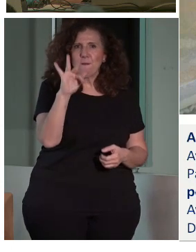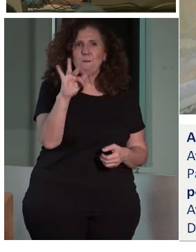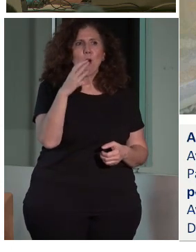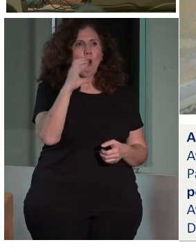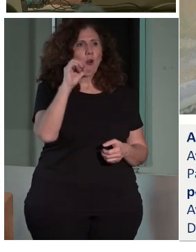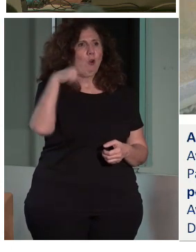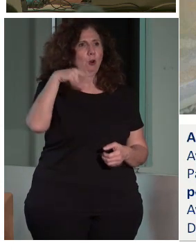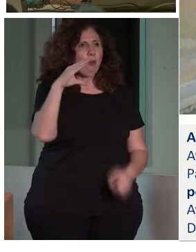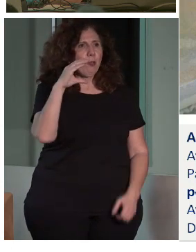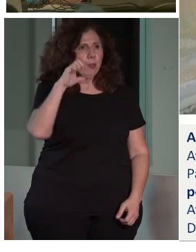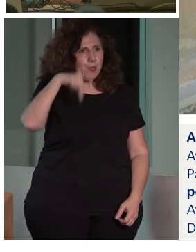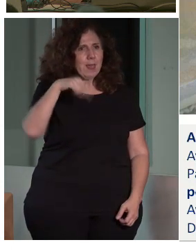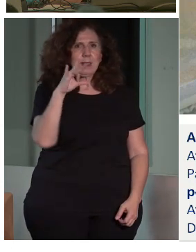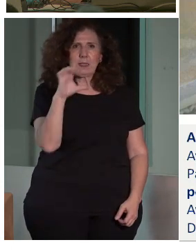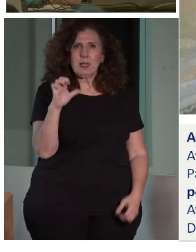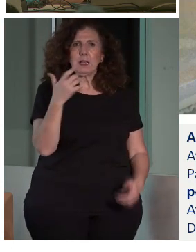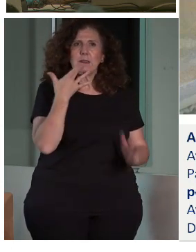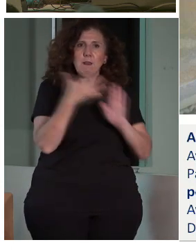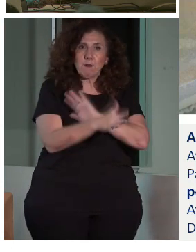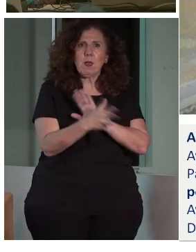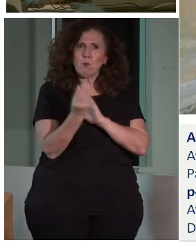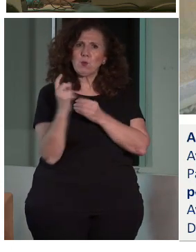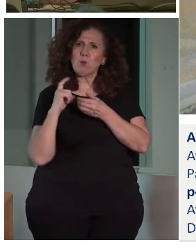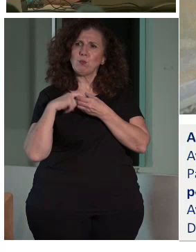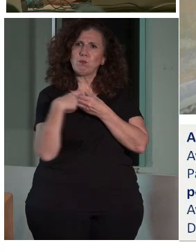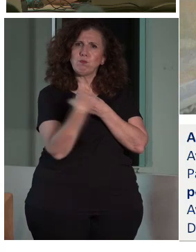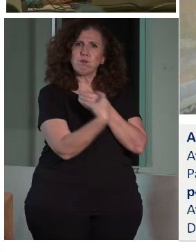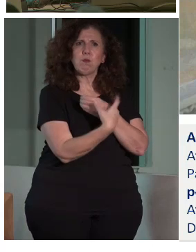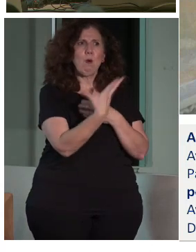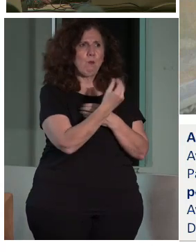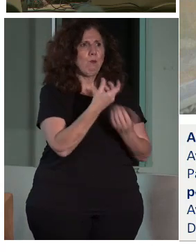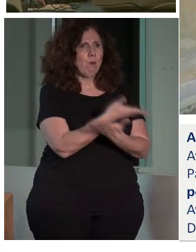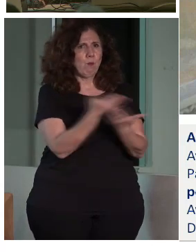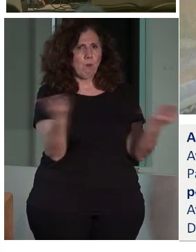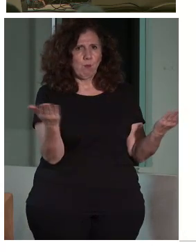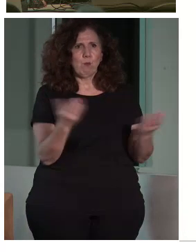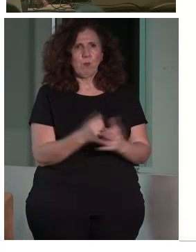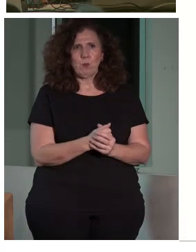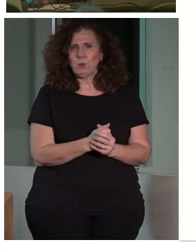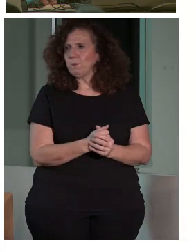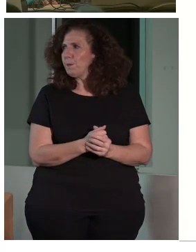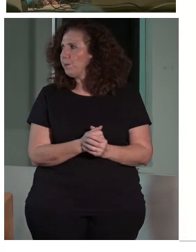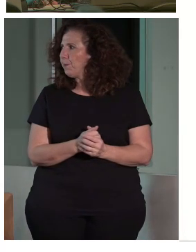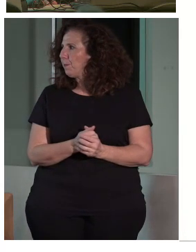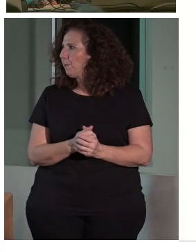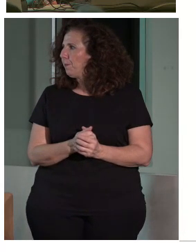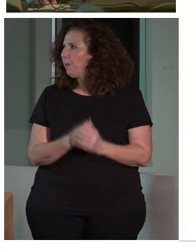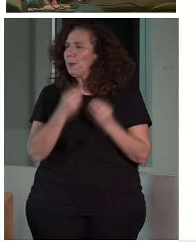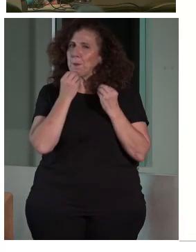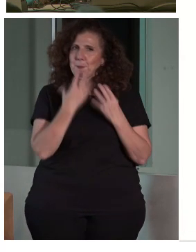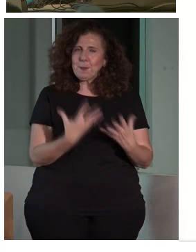representados en este comité. Por lo tanto, esto es el resultado de muchos, ¿de acuerdo? Bien,